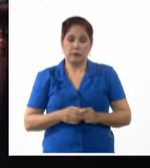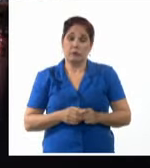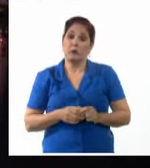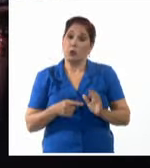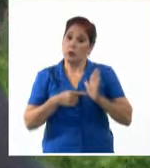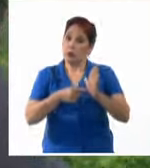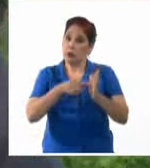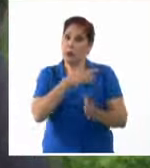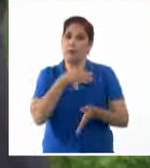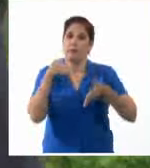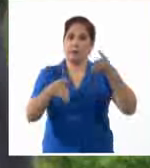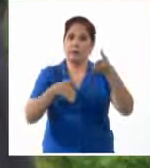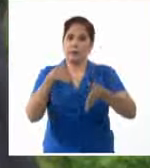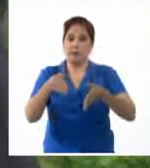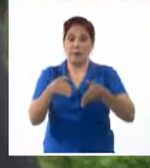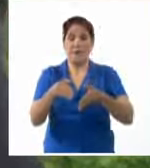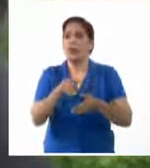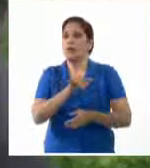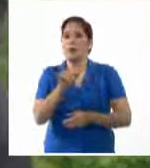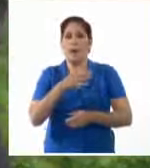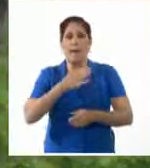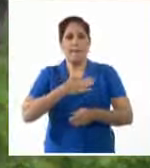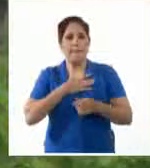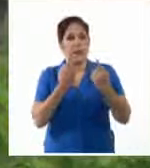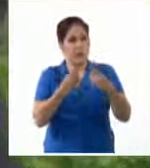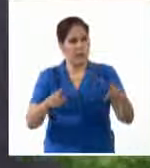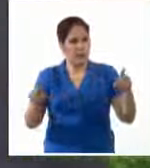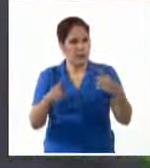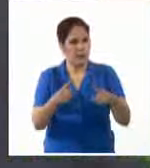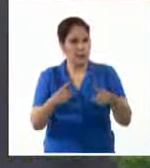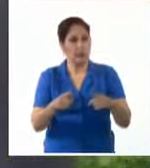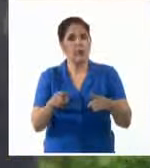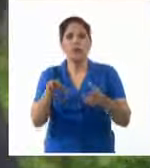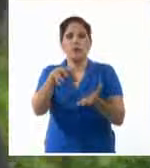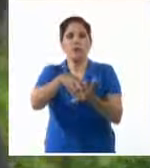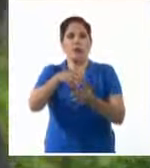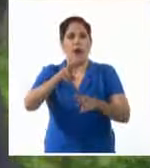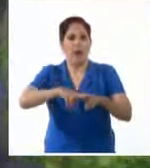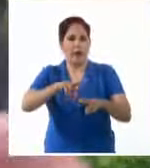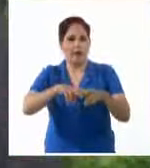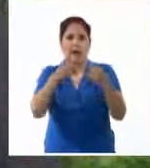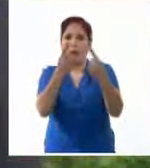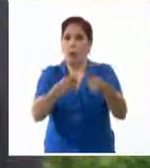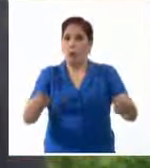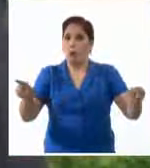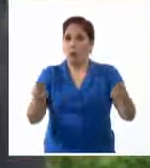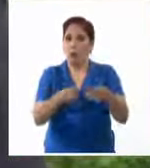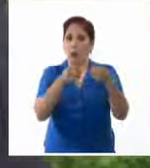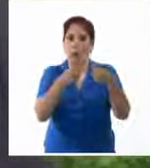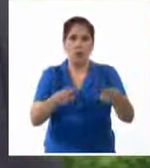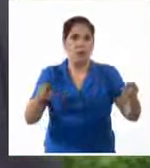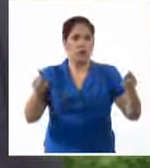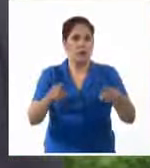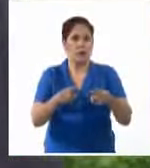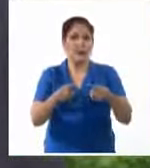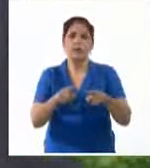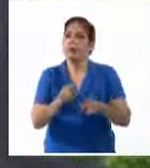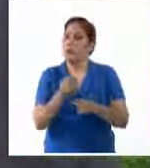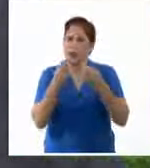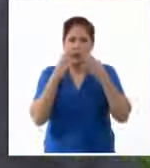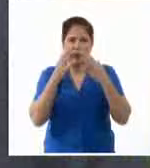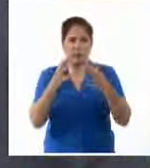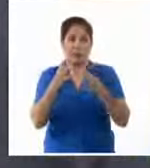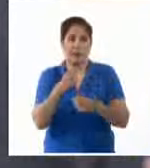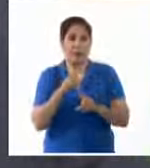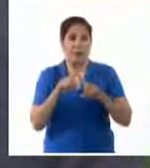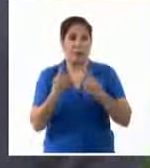Noche Insular, un recorrido por mi música y también por la ciudad de La Habana. Es un concierto que no tenía sentido no haber traído a La Habana, porque es un